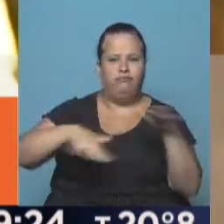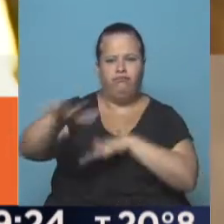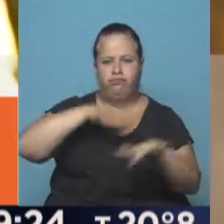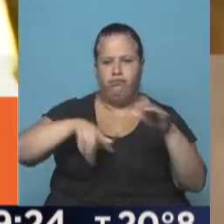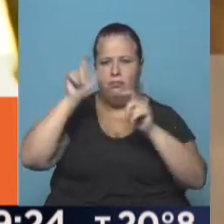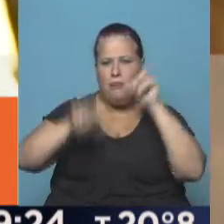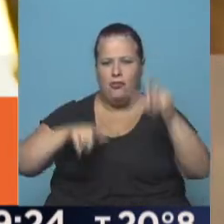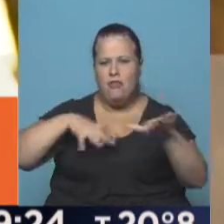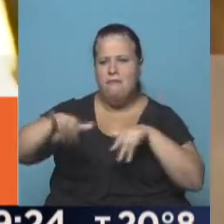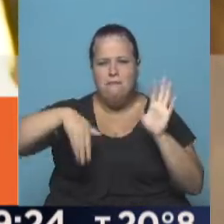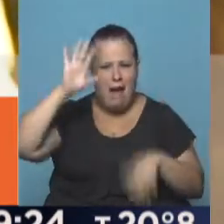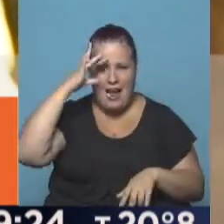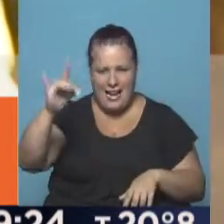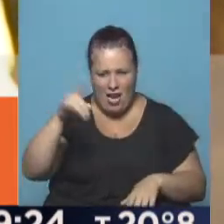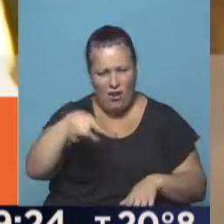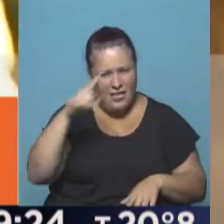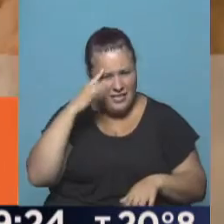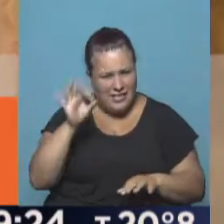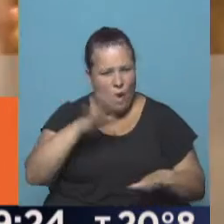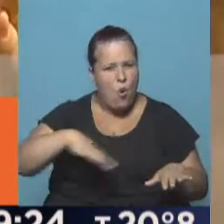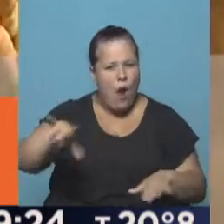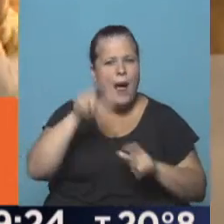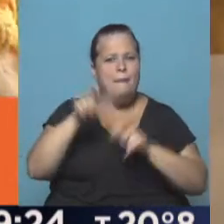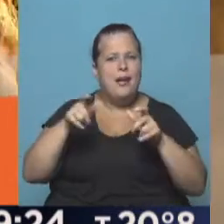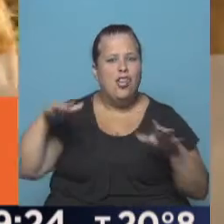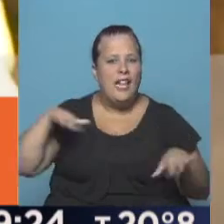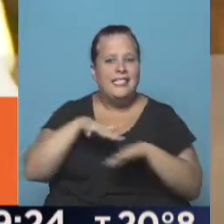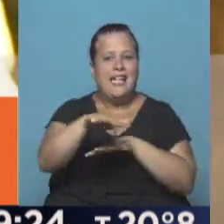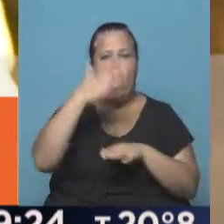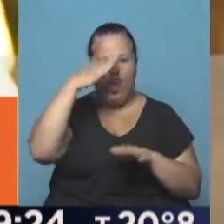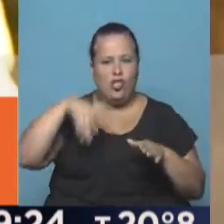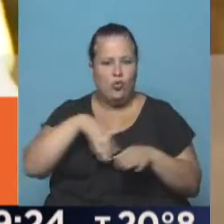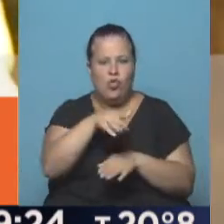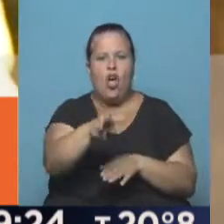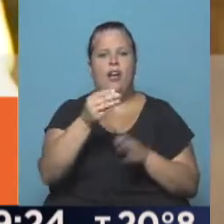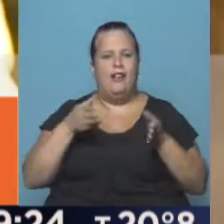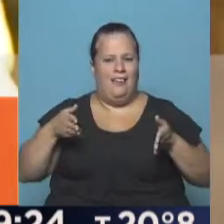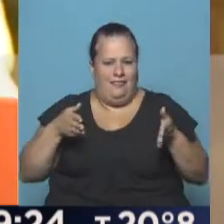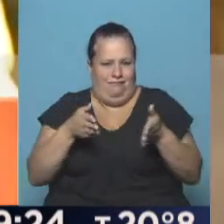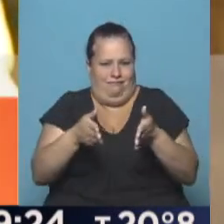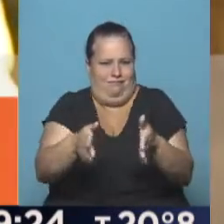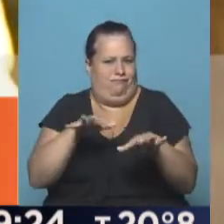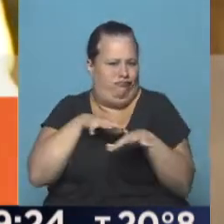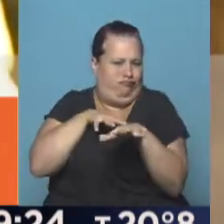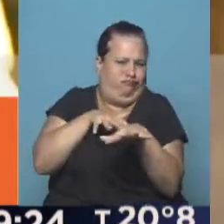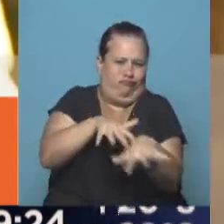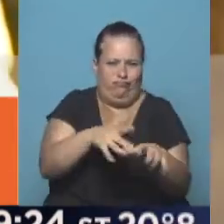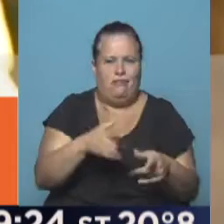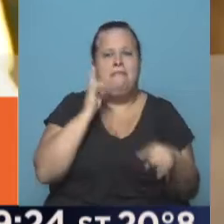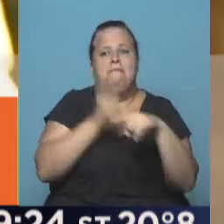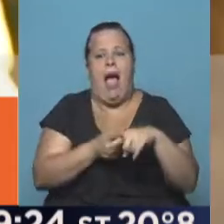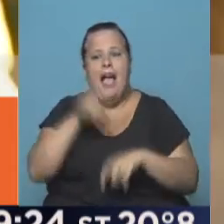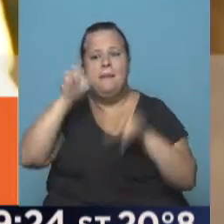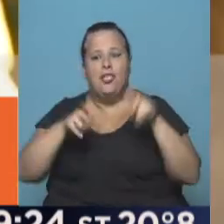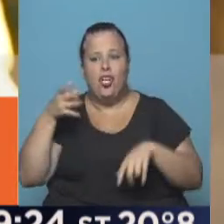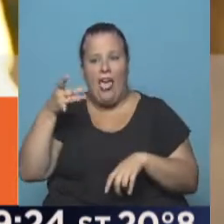mayor cantidad de gente. No sé si tienen presente lugar. La gente salía de la estación de constitución en una salida muy angosta, sumado a la